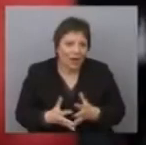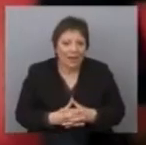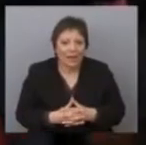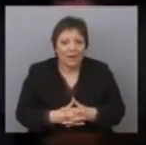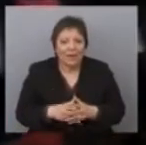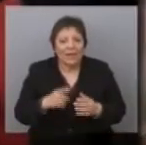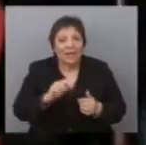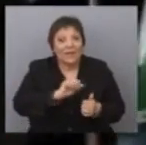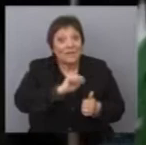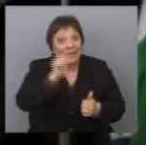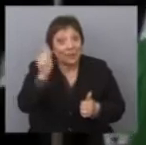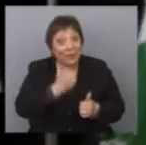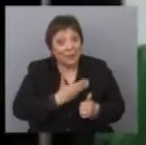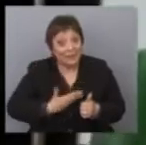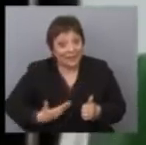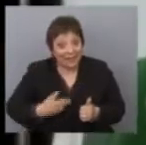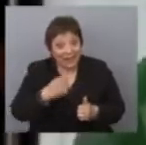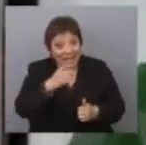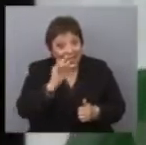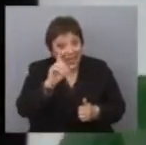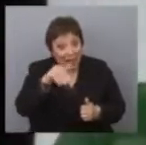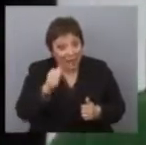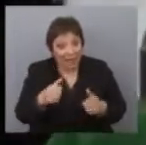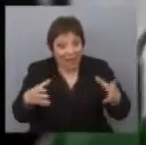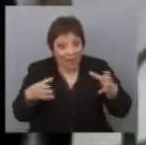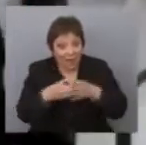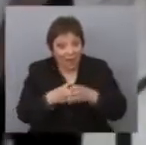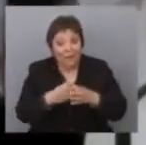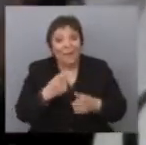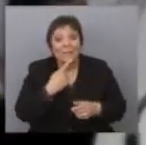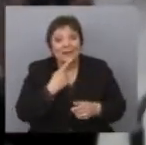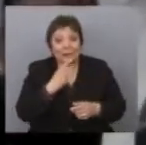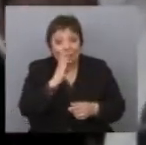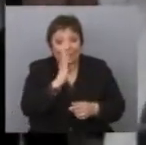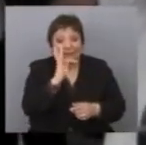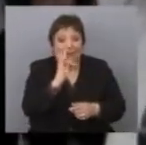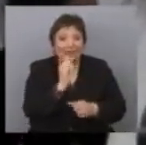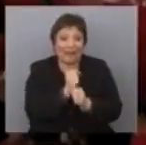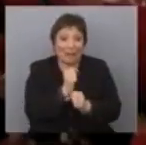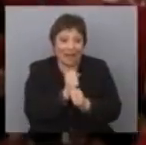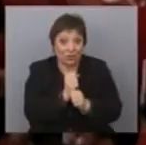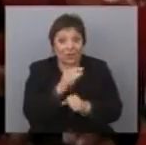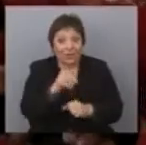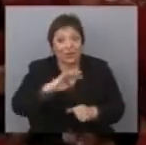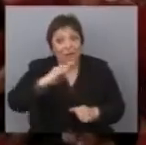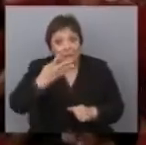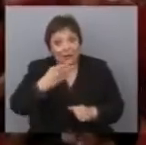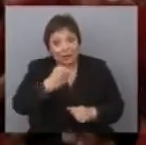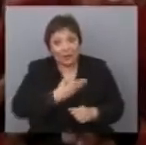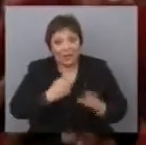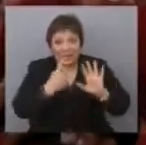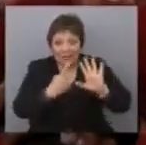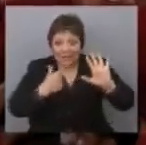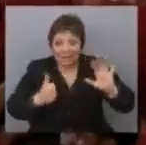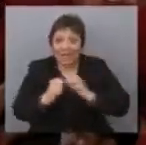La victoria de la presidenta Dilma Rousseff y de su partido, el Partido de los Trabajadores, que con este cuarto mandato se mantendrá 16 años